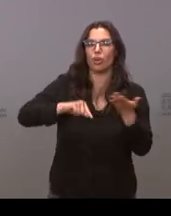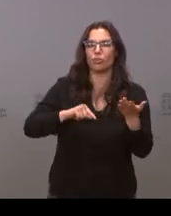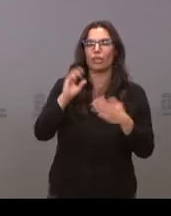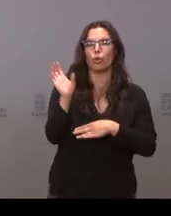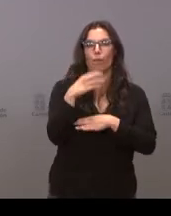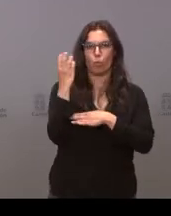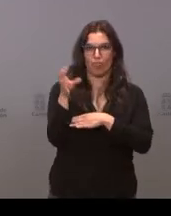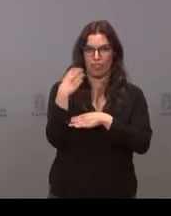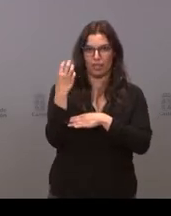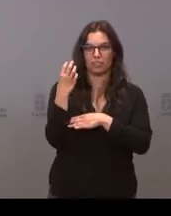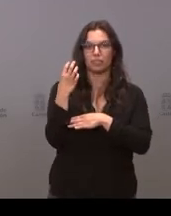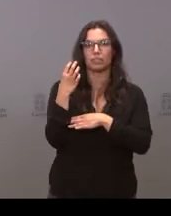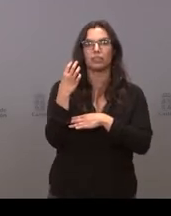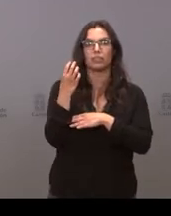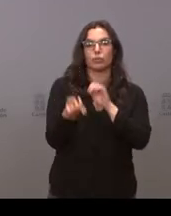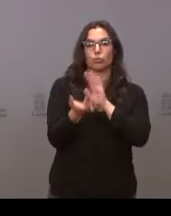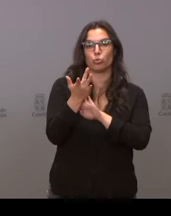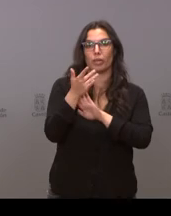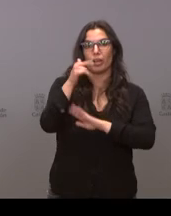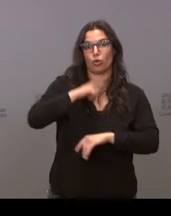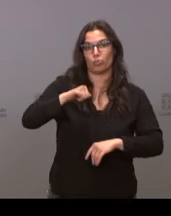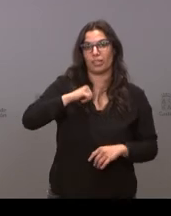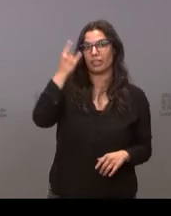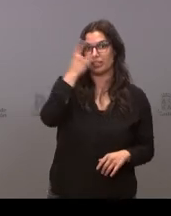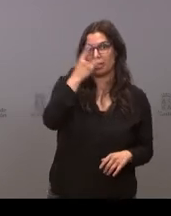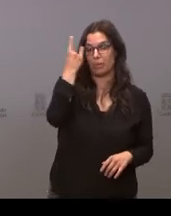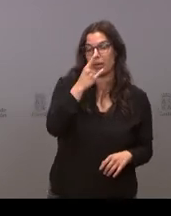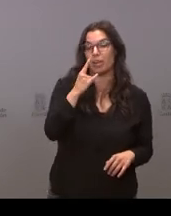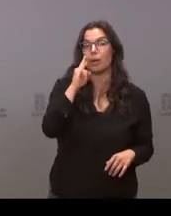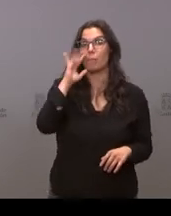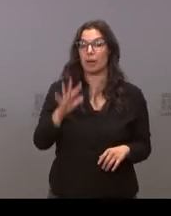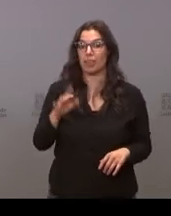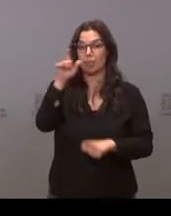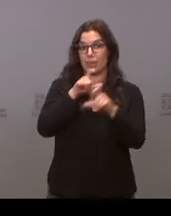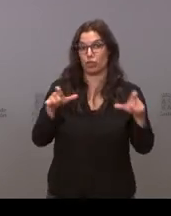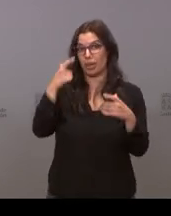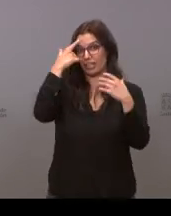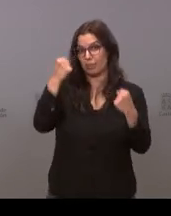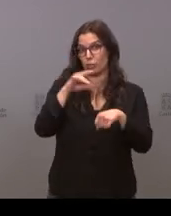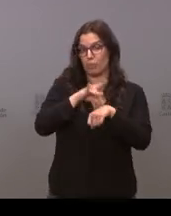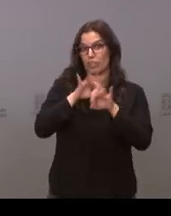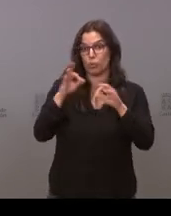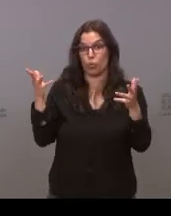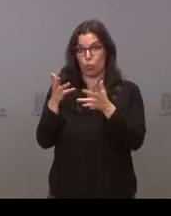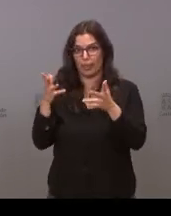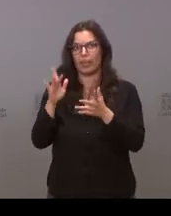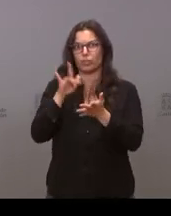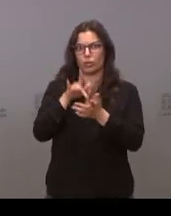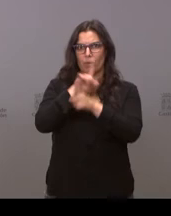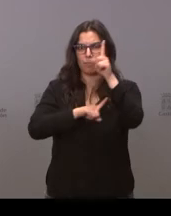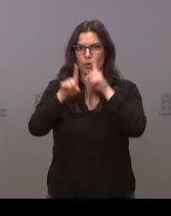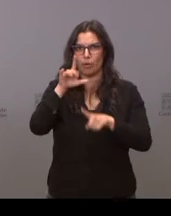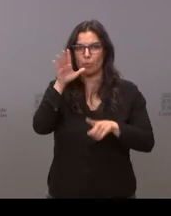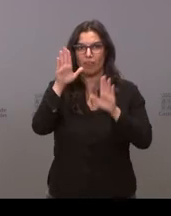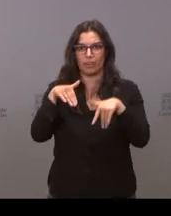que sufrimos en el hospital de Salamanca esto está según los urgenciólogos está provocando problemas en urgencias con más